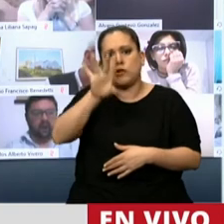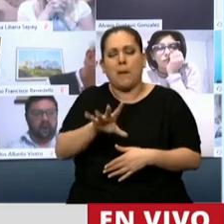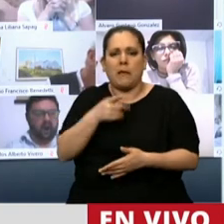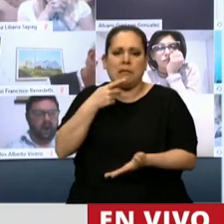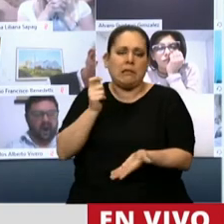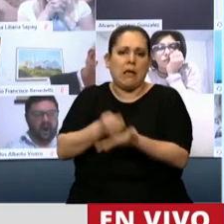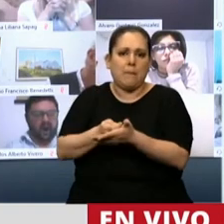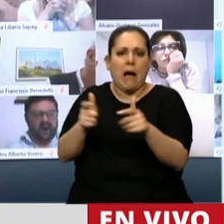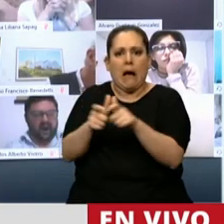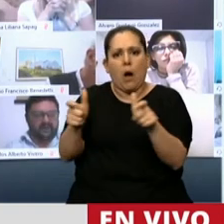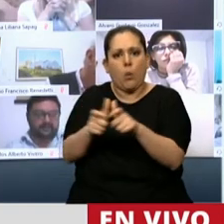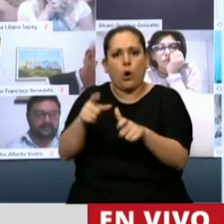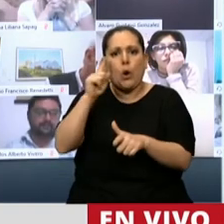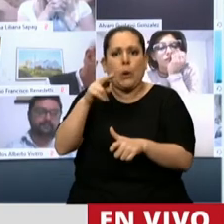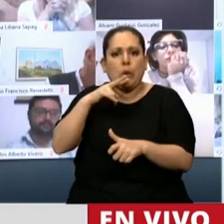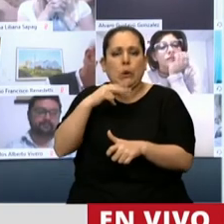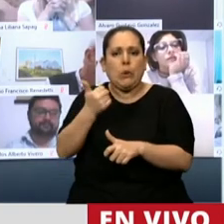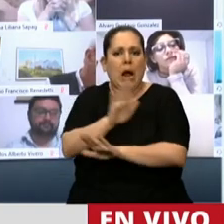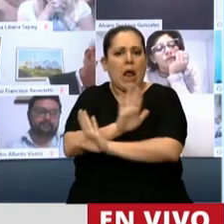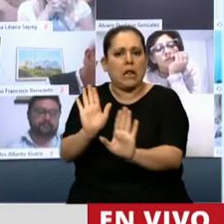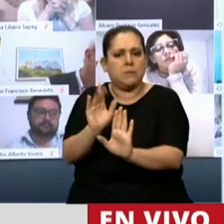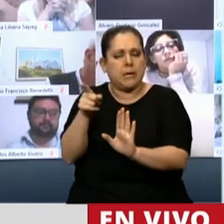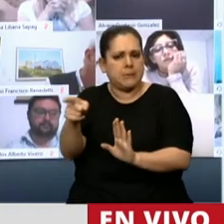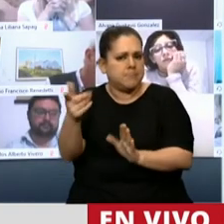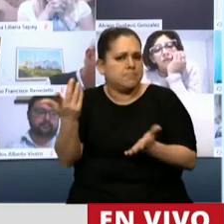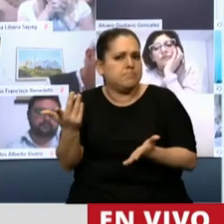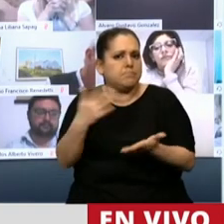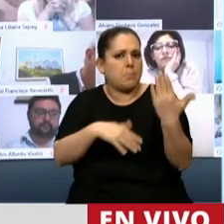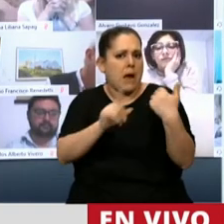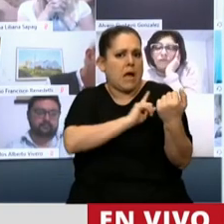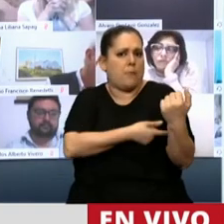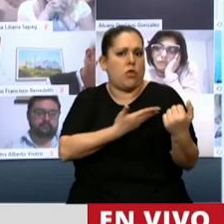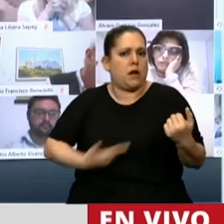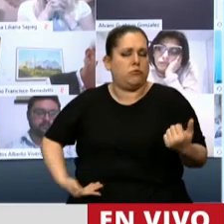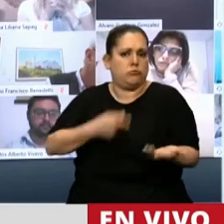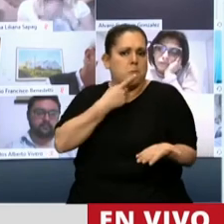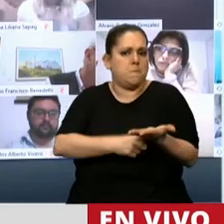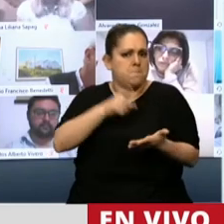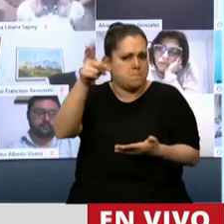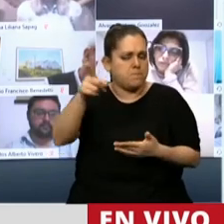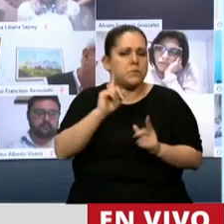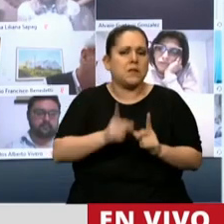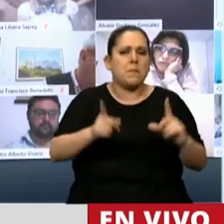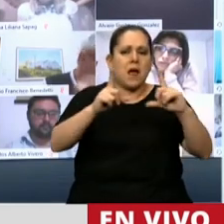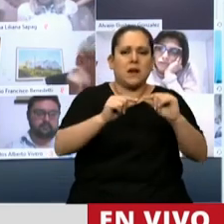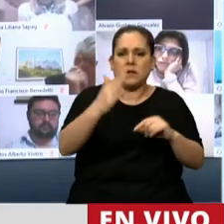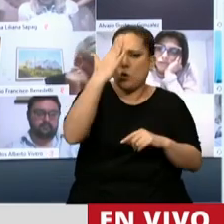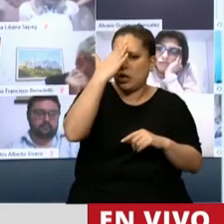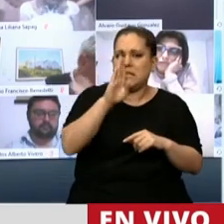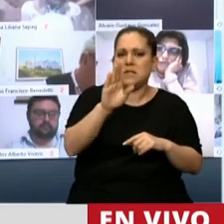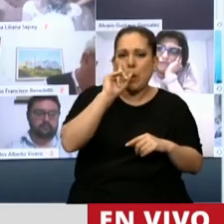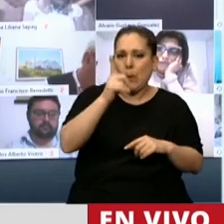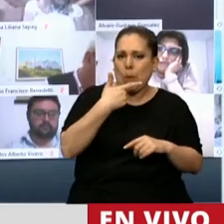prácticamente y se le da una mayor discrecionalidad al Poder Ejecutivo. El artículo 15 bis que se agregó,